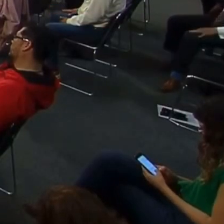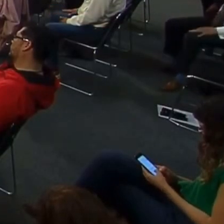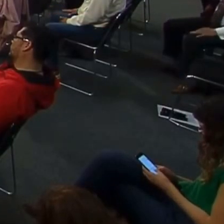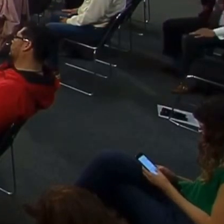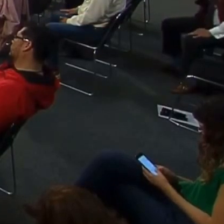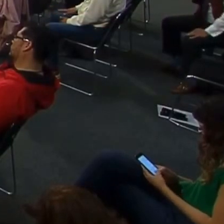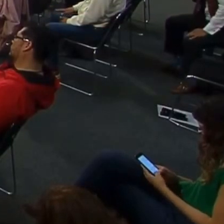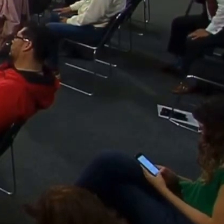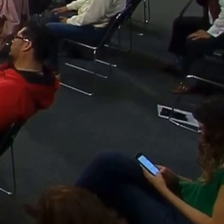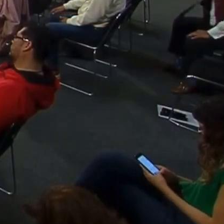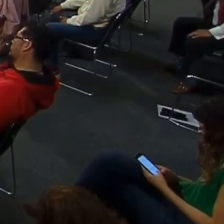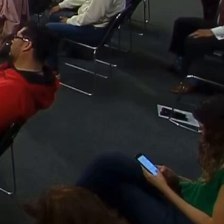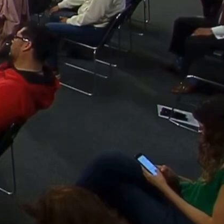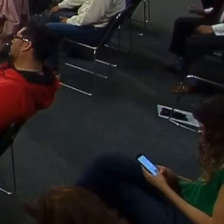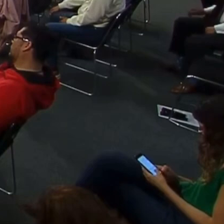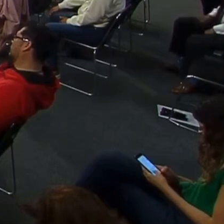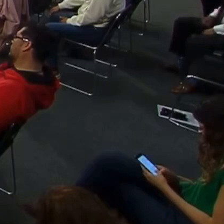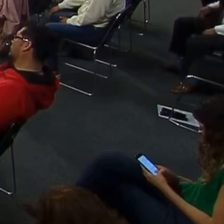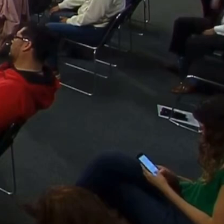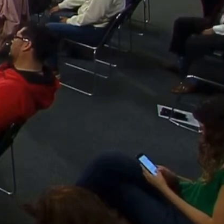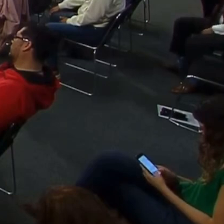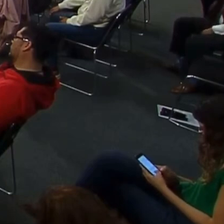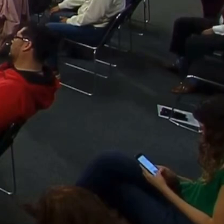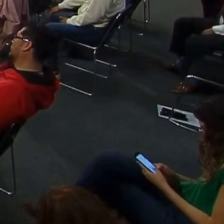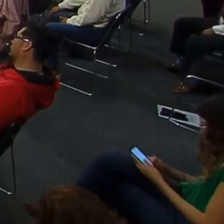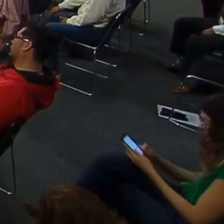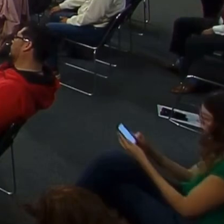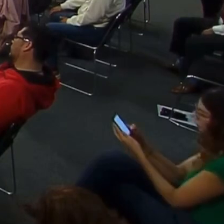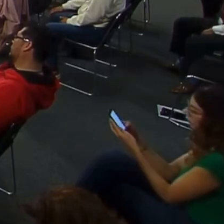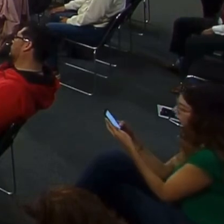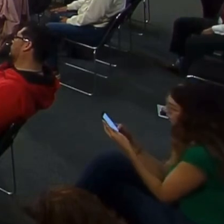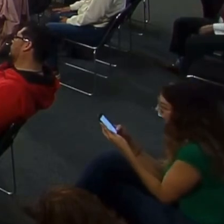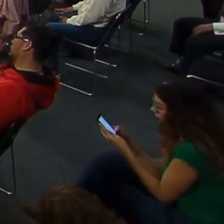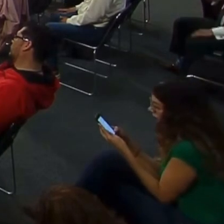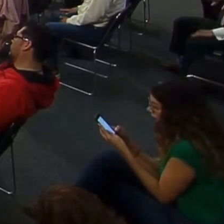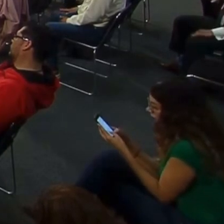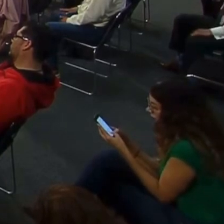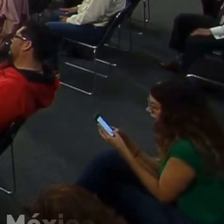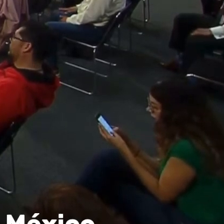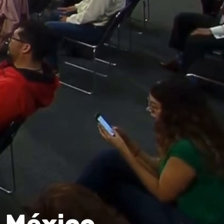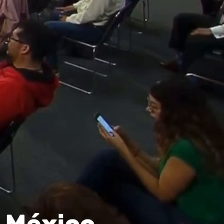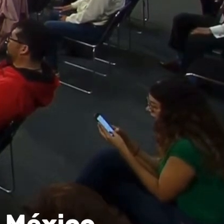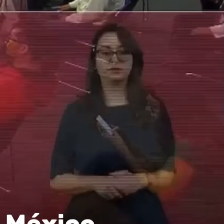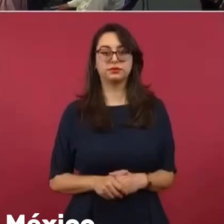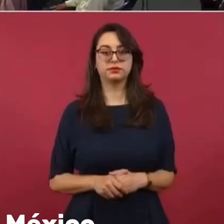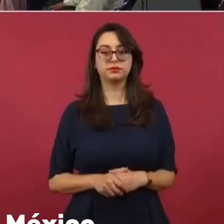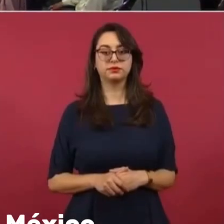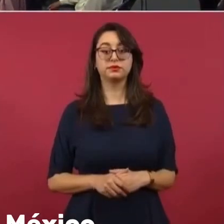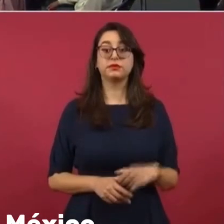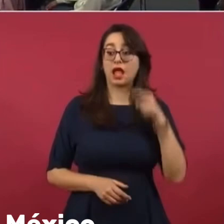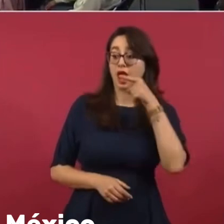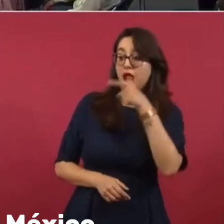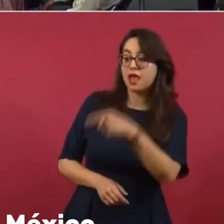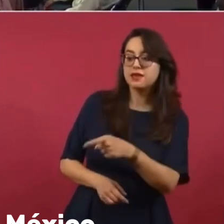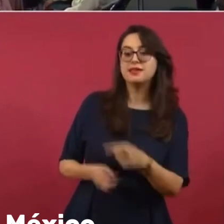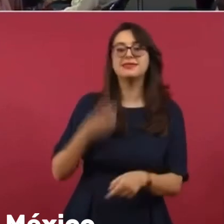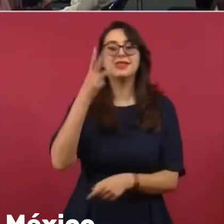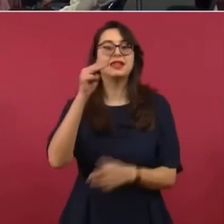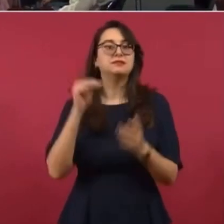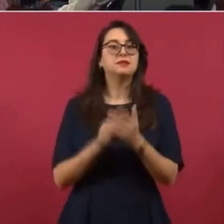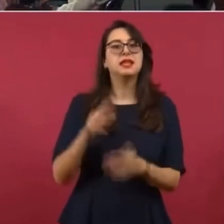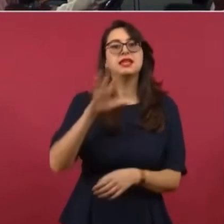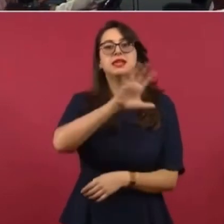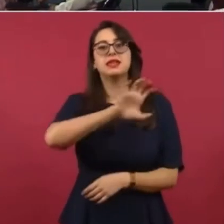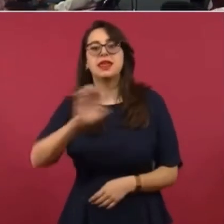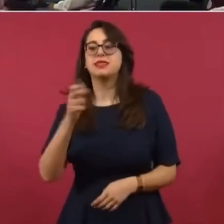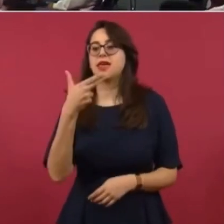mil 500 hectáreas, el aeropuerto Felipe Ángeles. ¿Saben cuánto tiene el aeropuerto de la Ciudad de México?